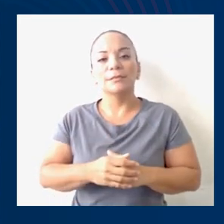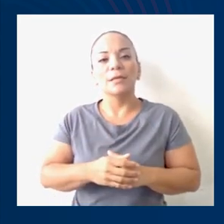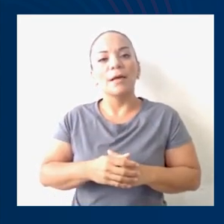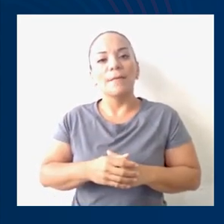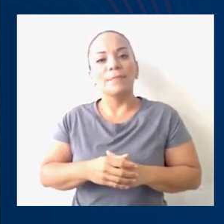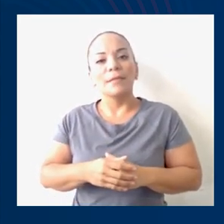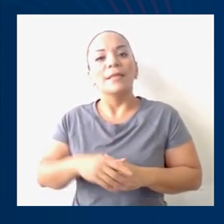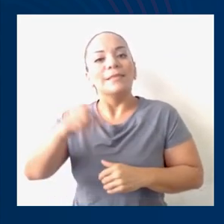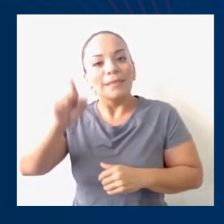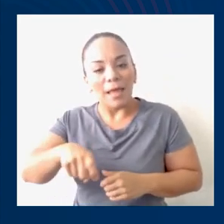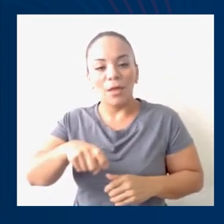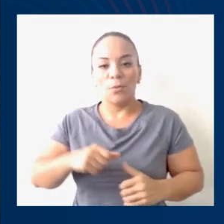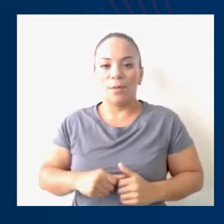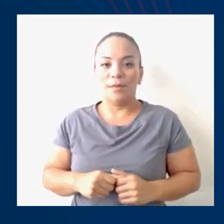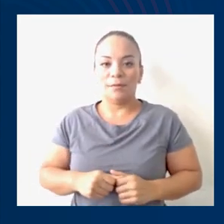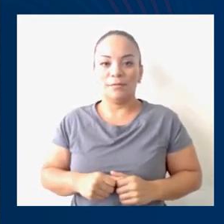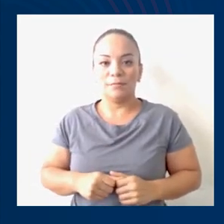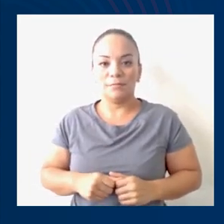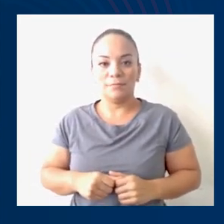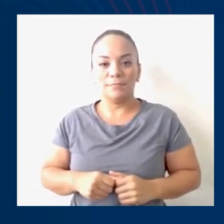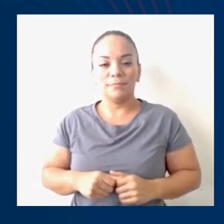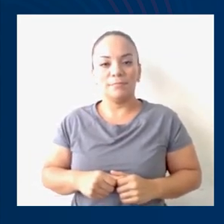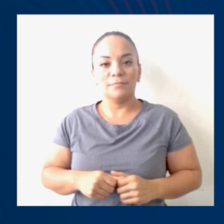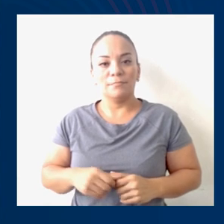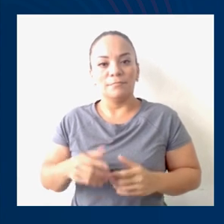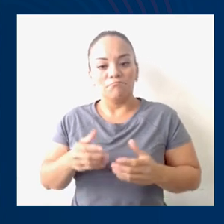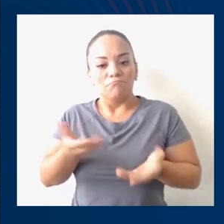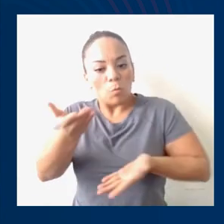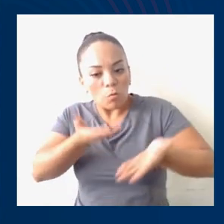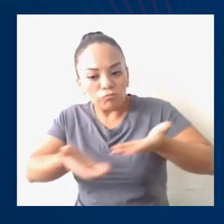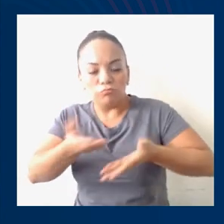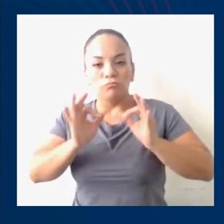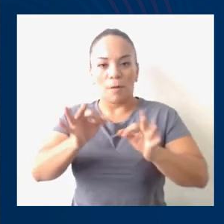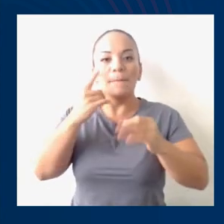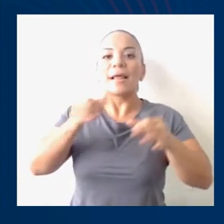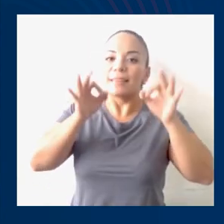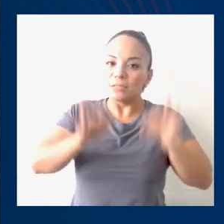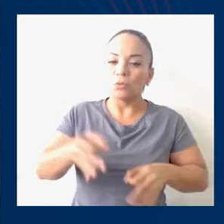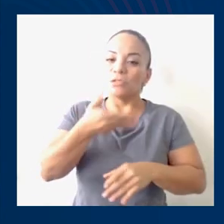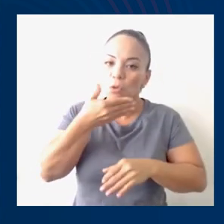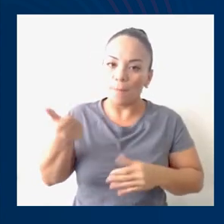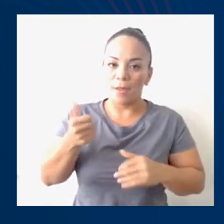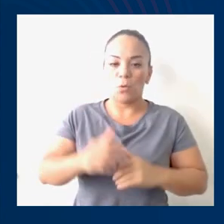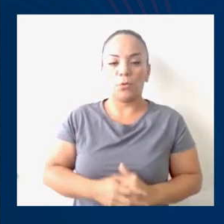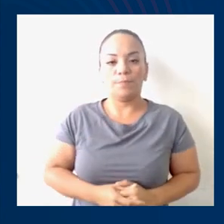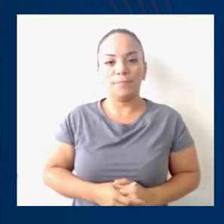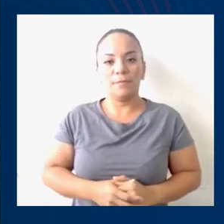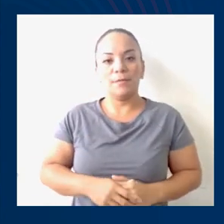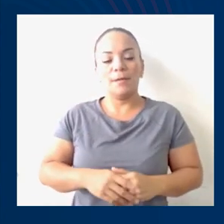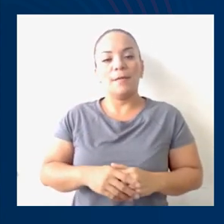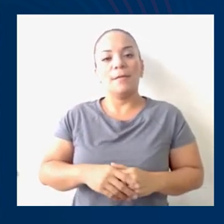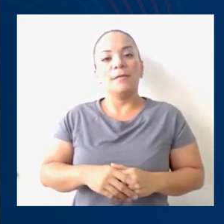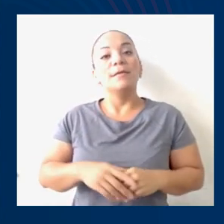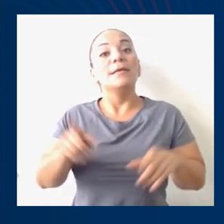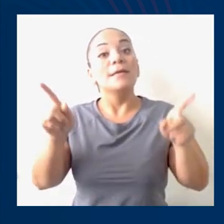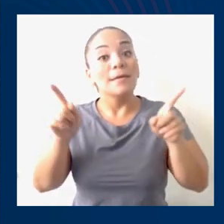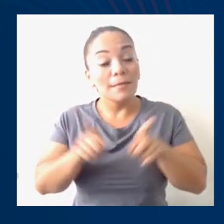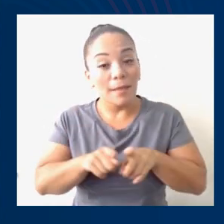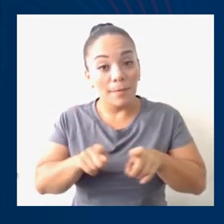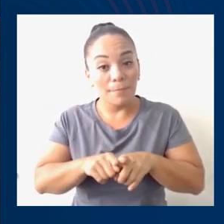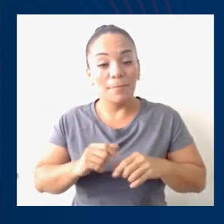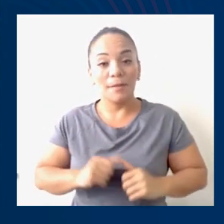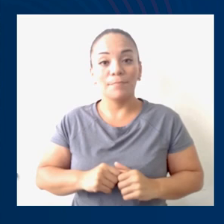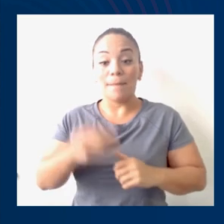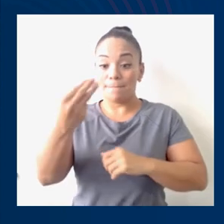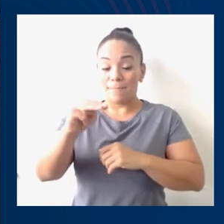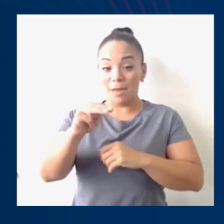el debate para que las decisiones sean las mejores. Y además,